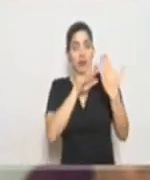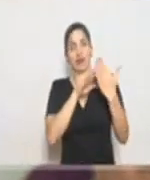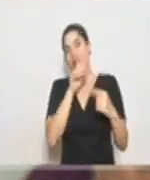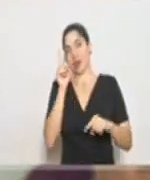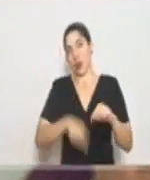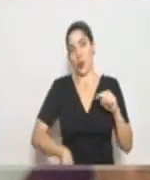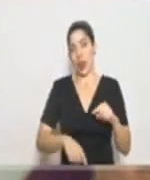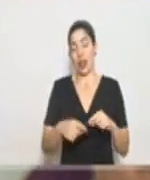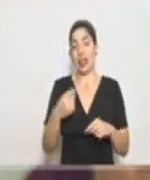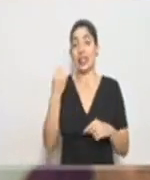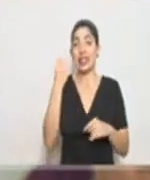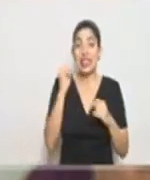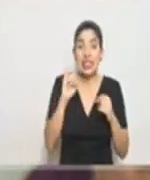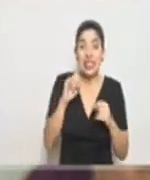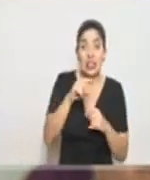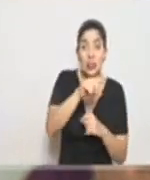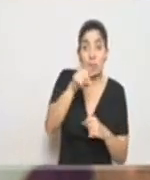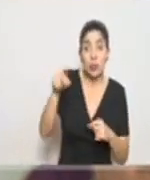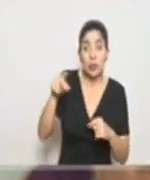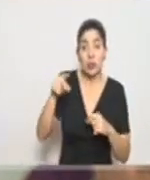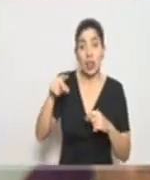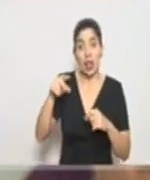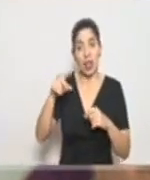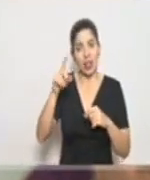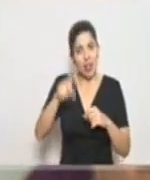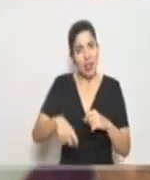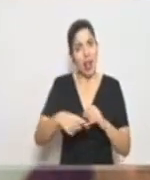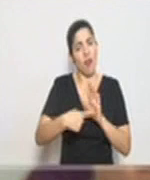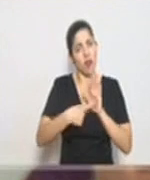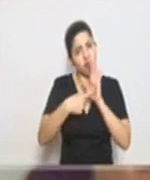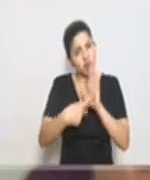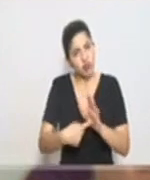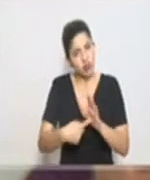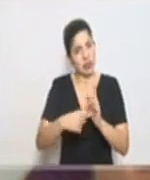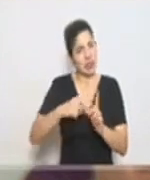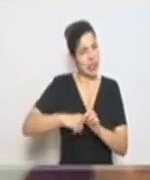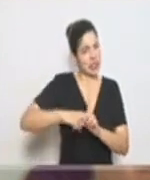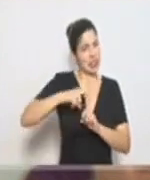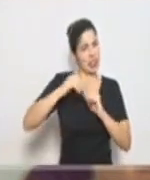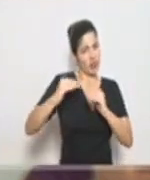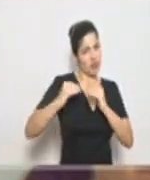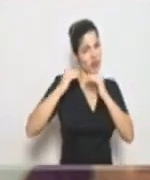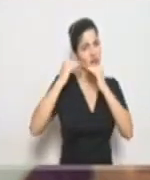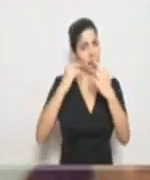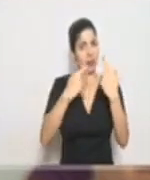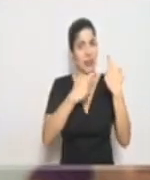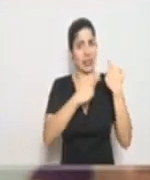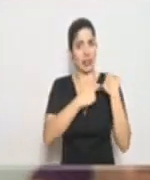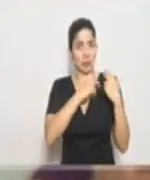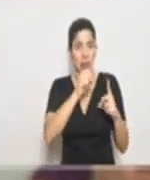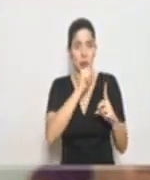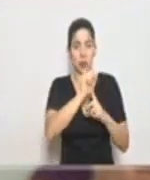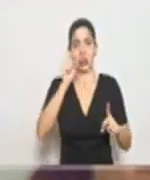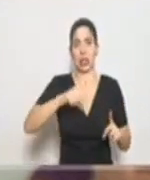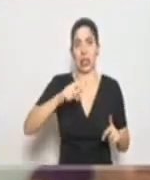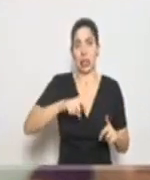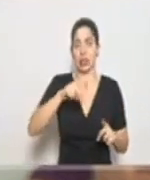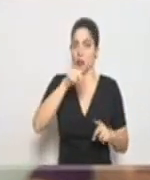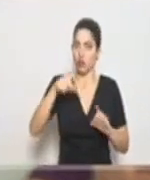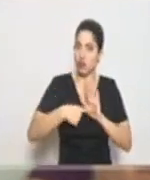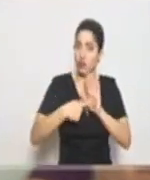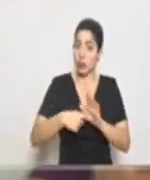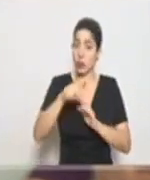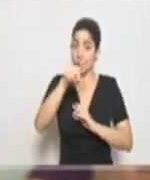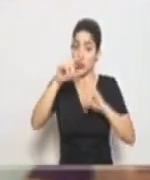que ustedes como población muestren el alto grado de responsabilidad que amerita esta situación. El